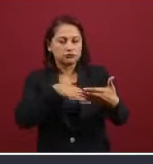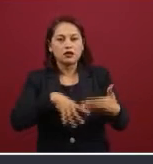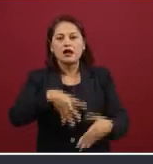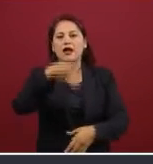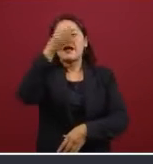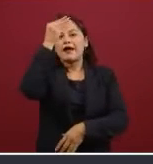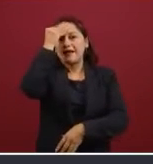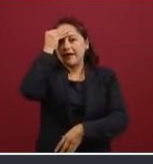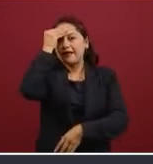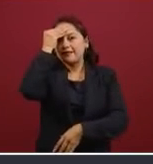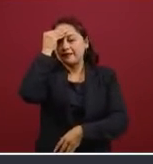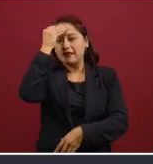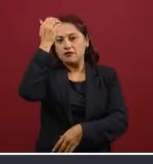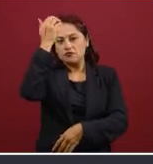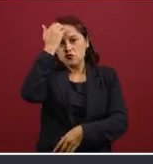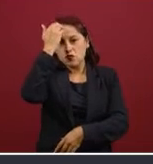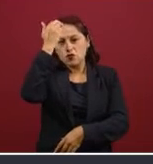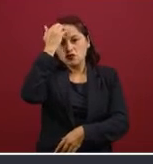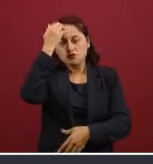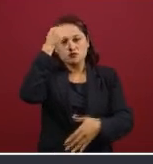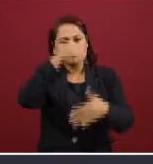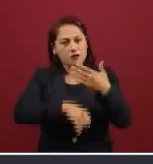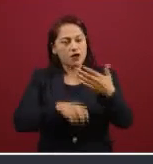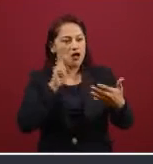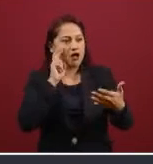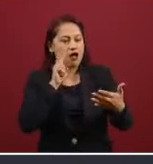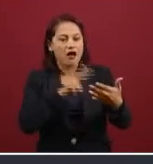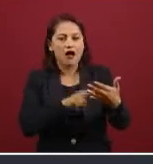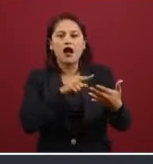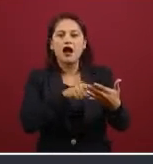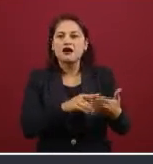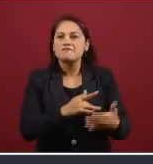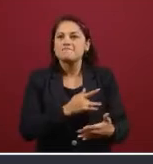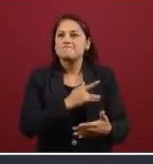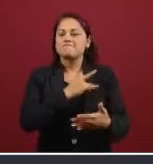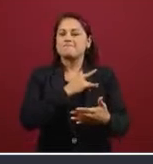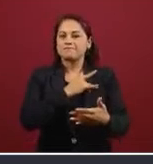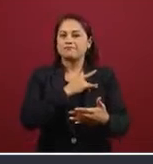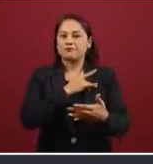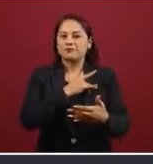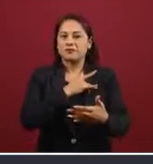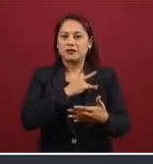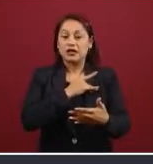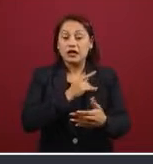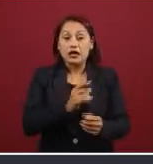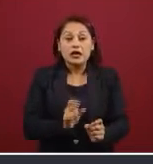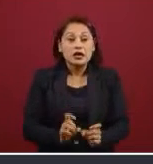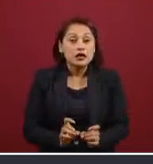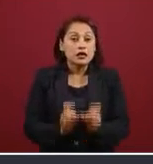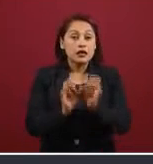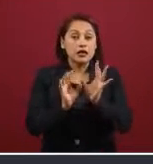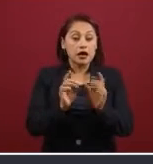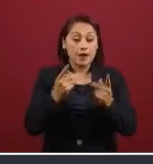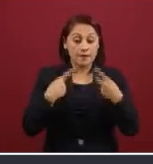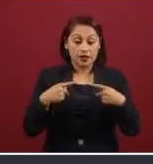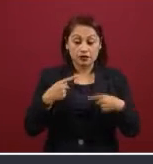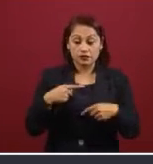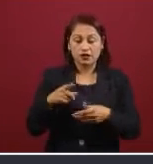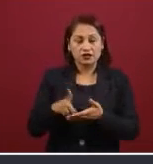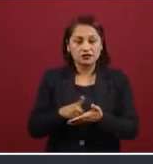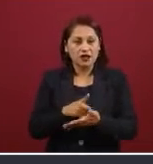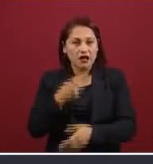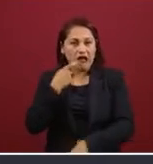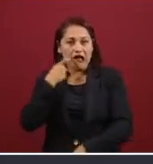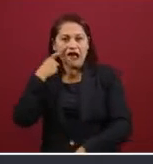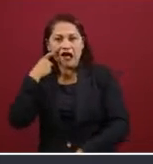la gente que se acerca a esta sustancia sepa cuáles son los riesgos que hay, pero también pueda cuidarse mejor